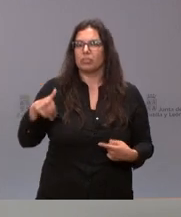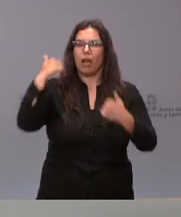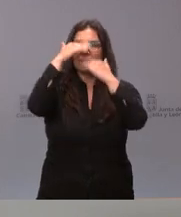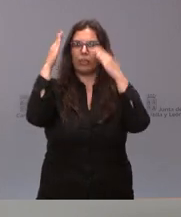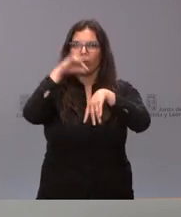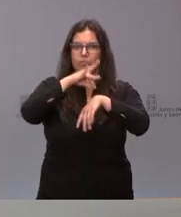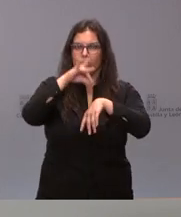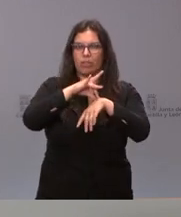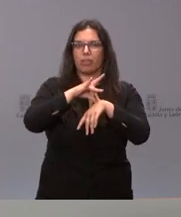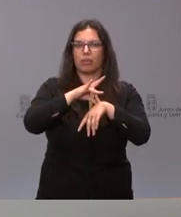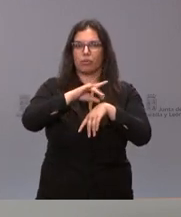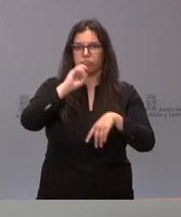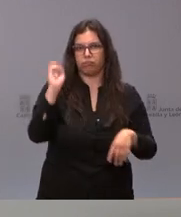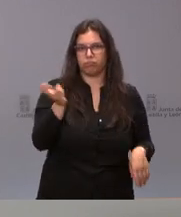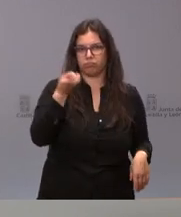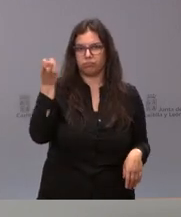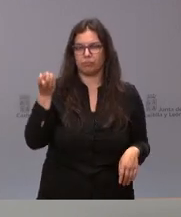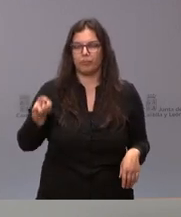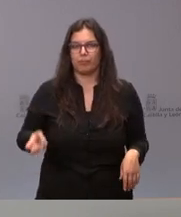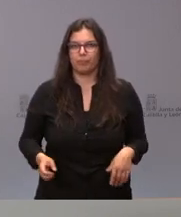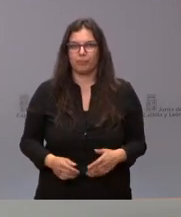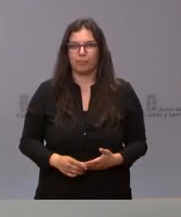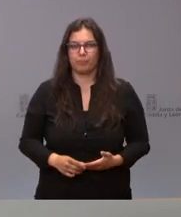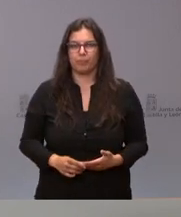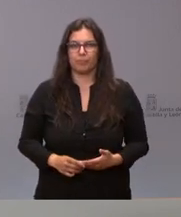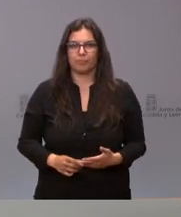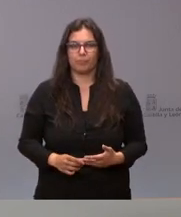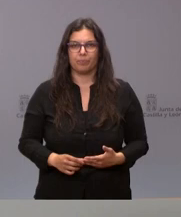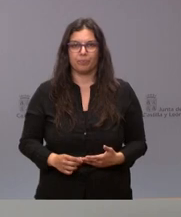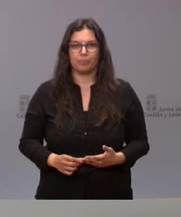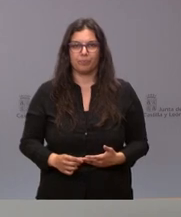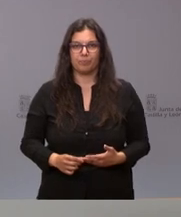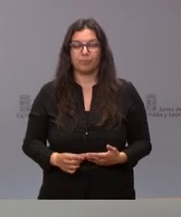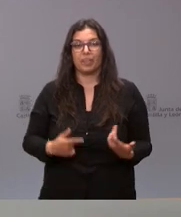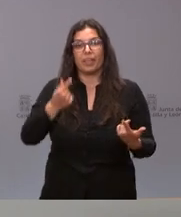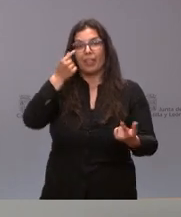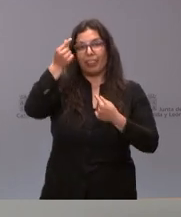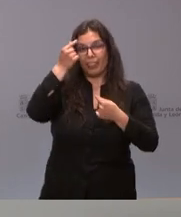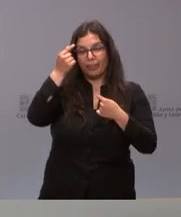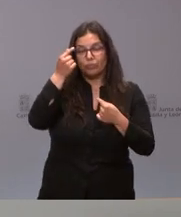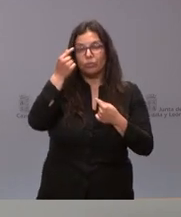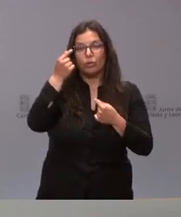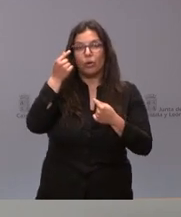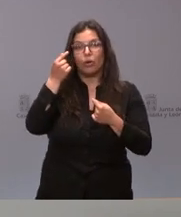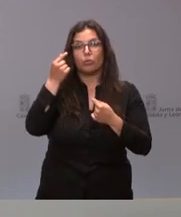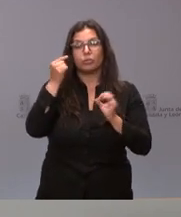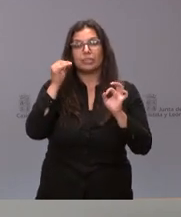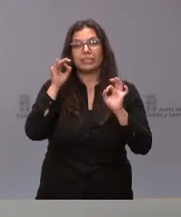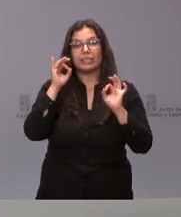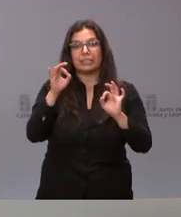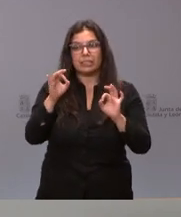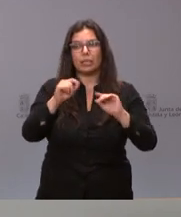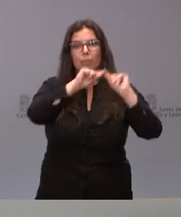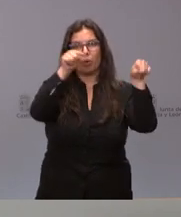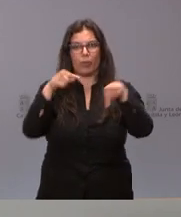sanitarios hospitalarios de nuestra comunidad autónoma procedentes de Ucrania. Tengo los datos de los procedentes por